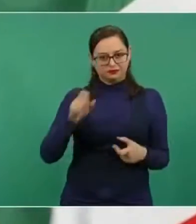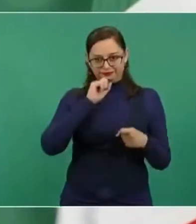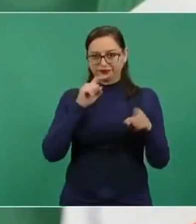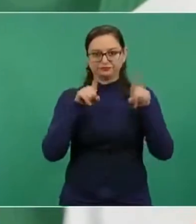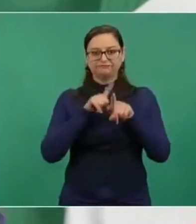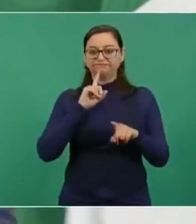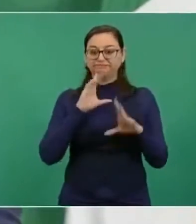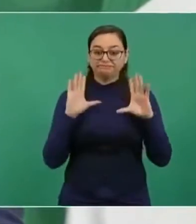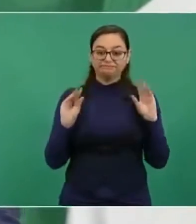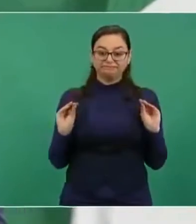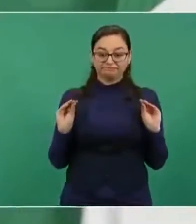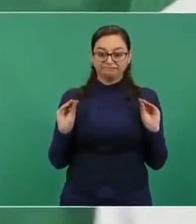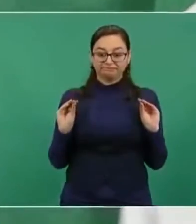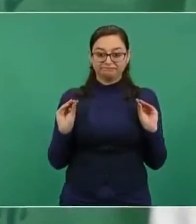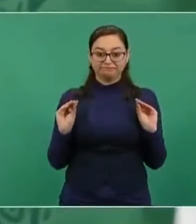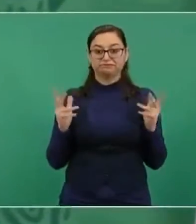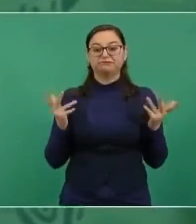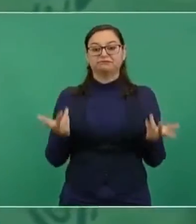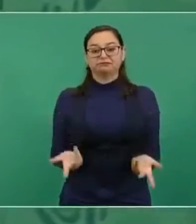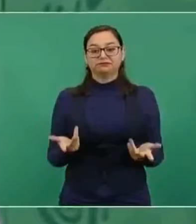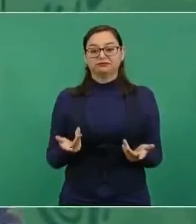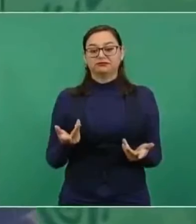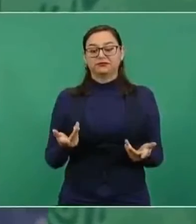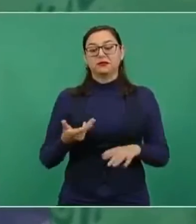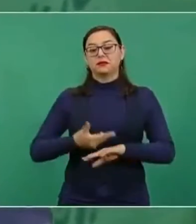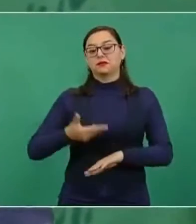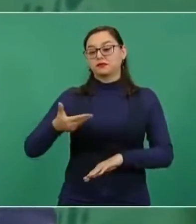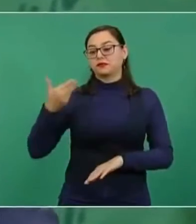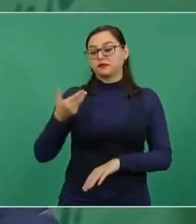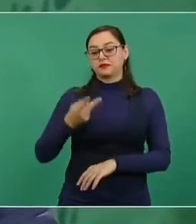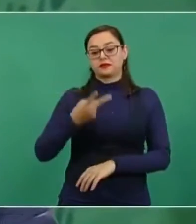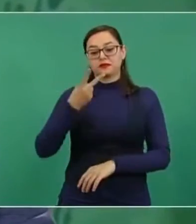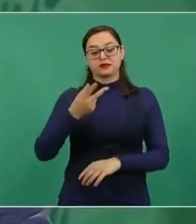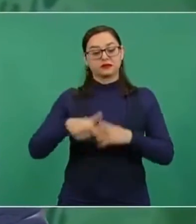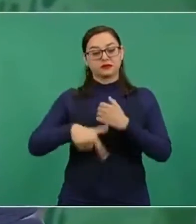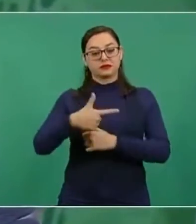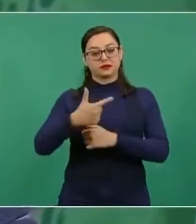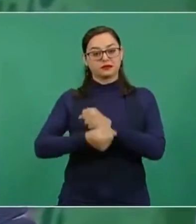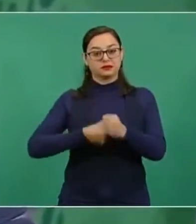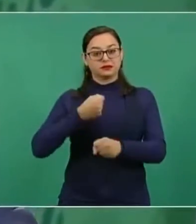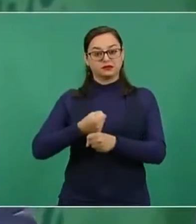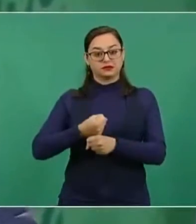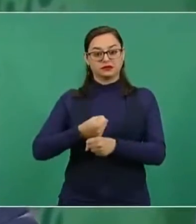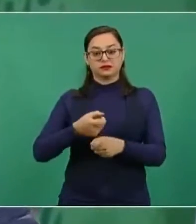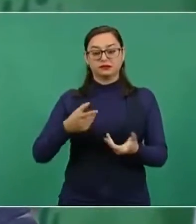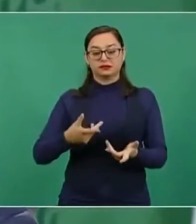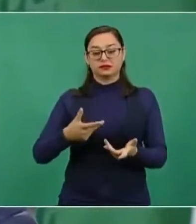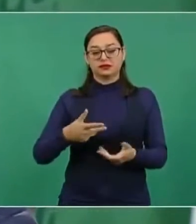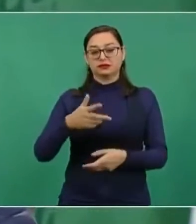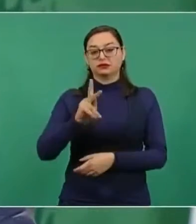silencio en los dos sexenios de corrupción del PAN.